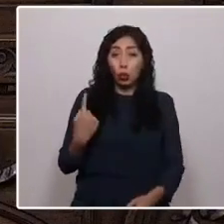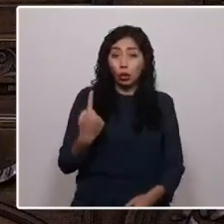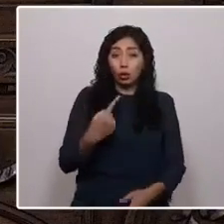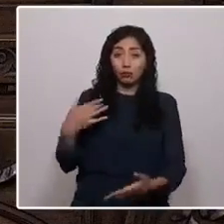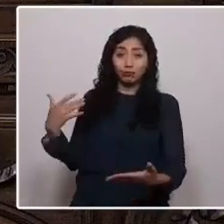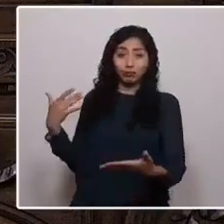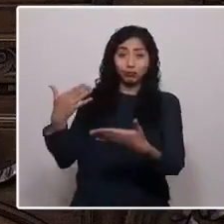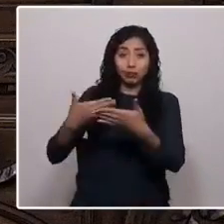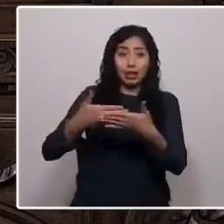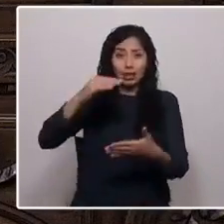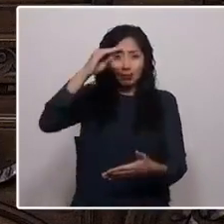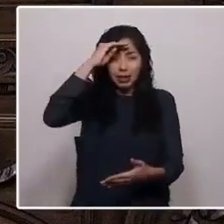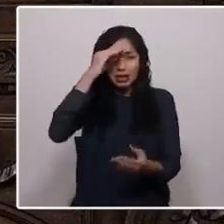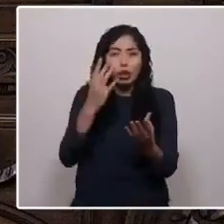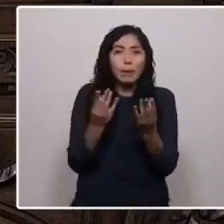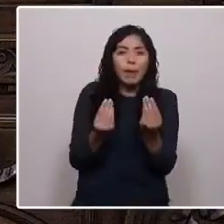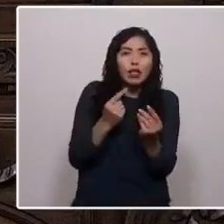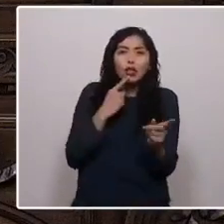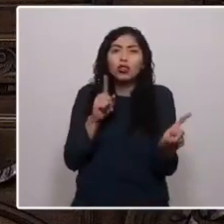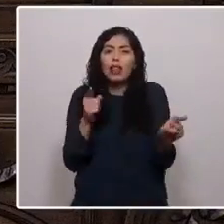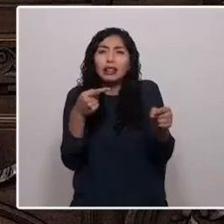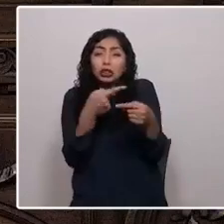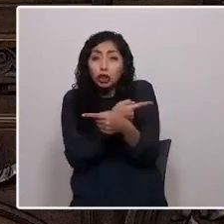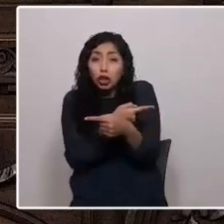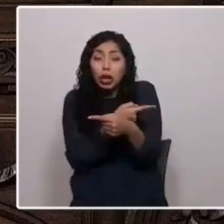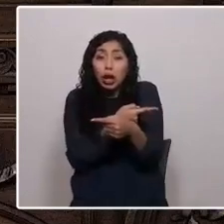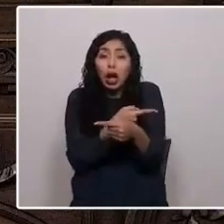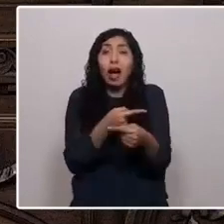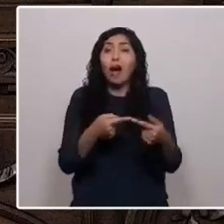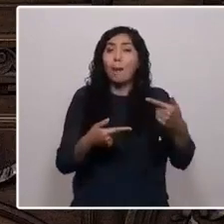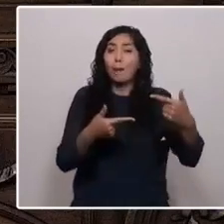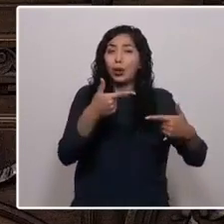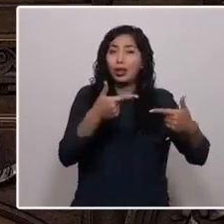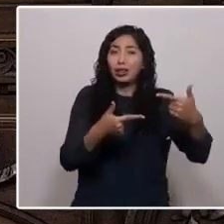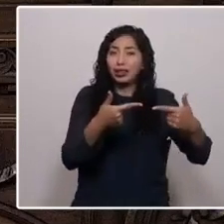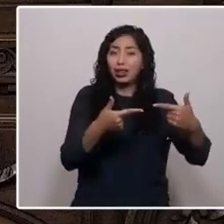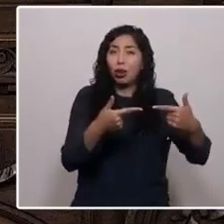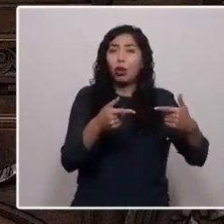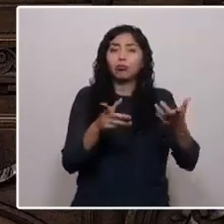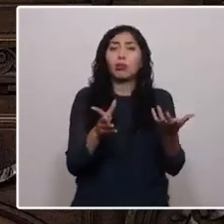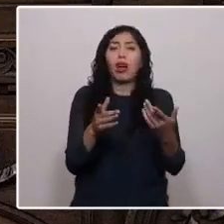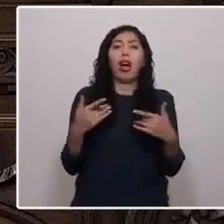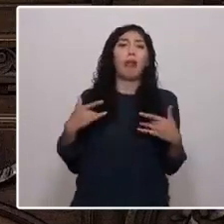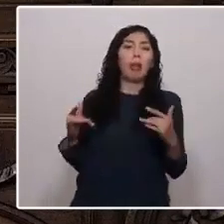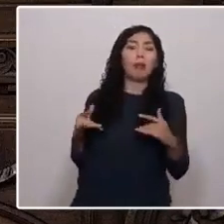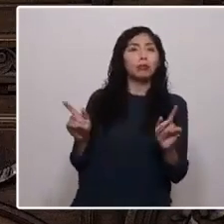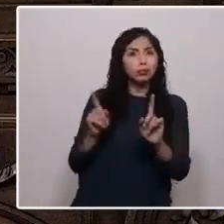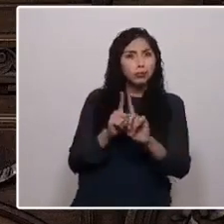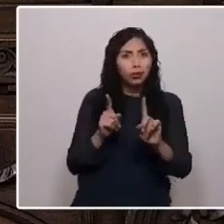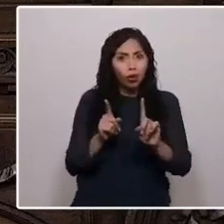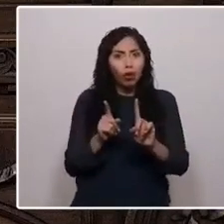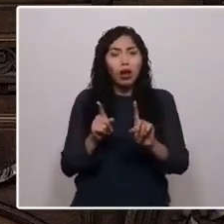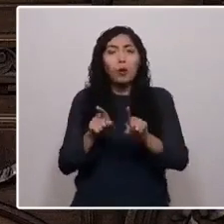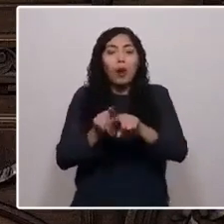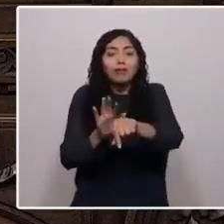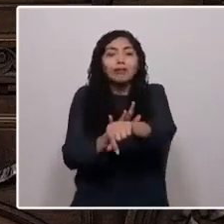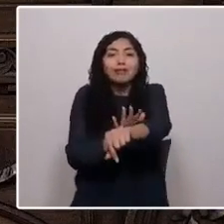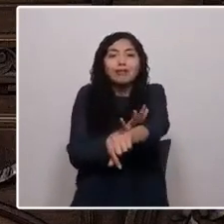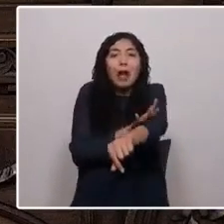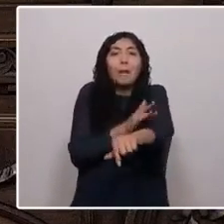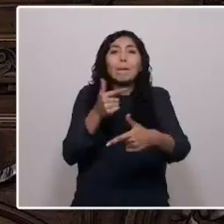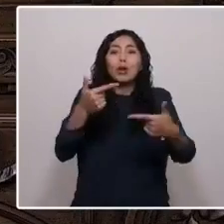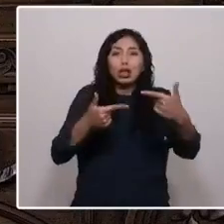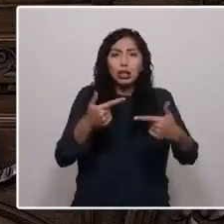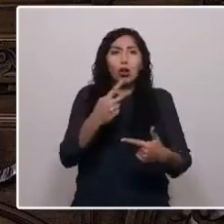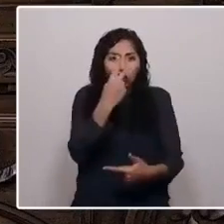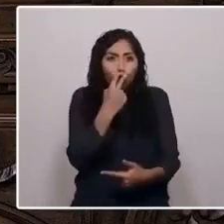miedos, convicciones y contradicciones. Una política que no es con cuero de chancho, sino con piel de gallina. Una política que es con llorar,